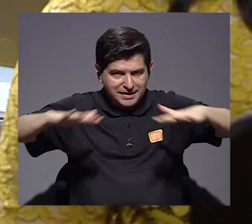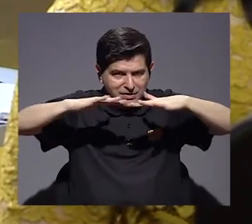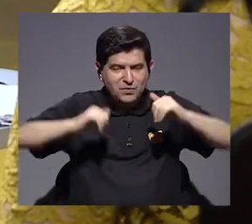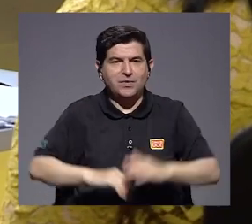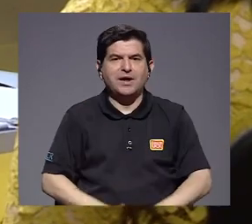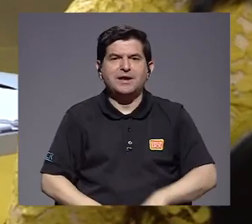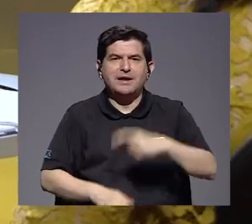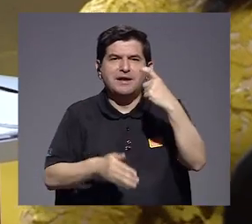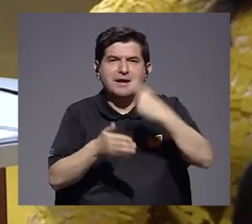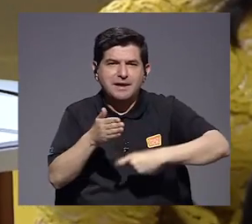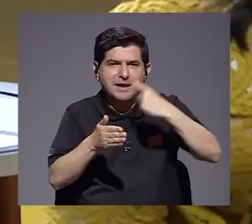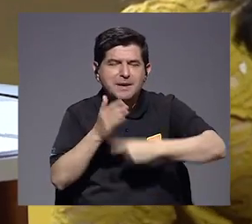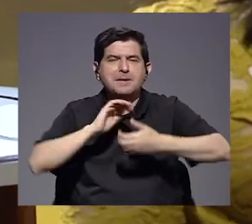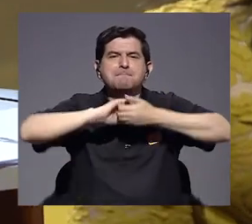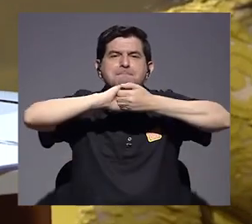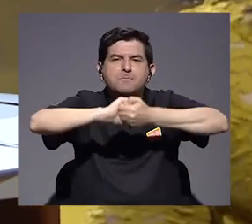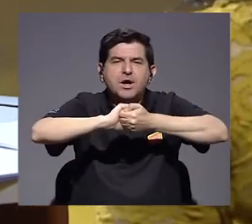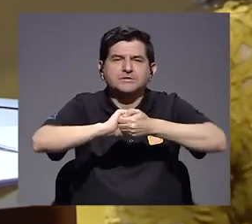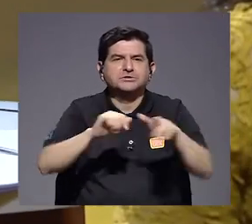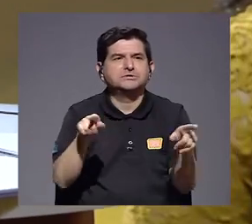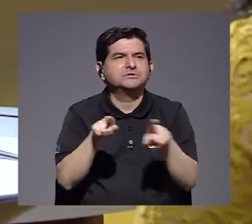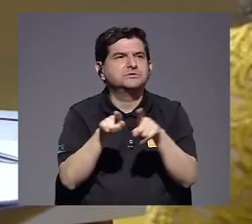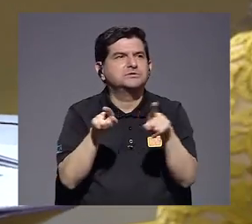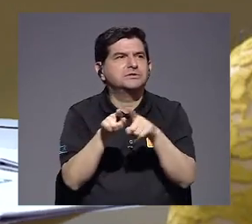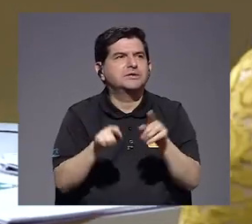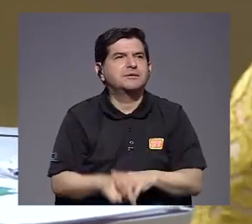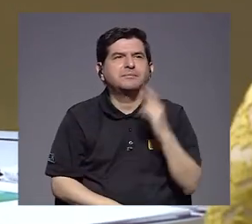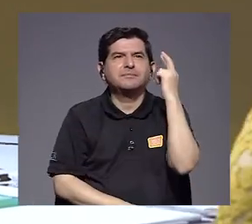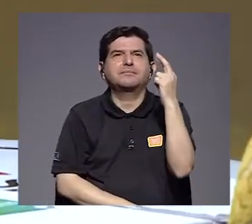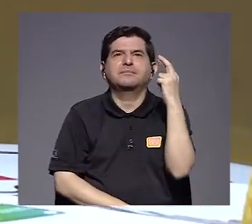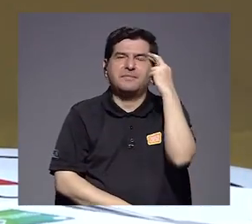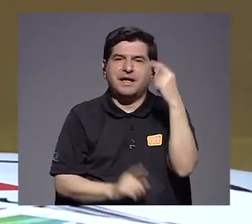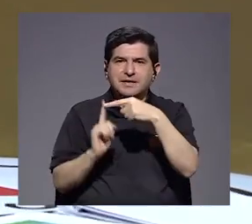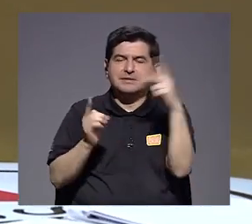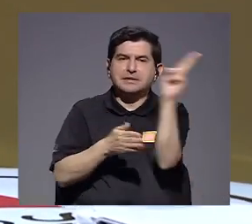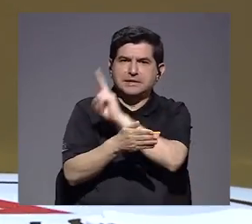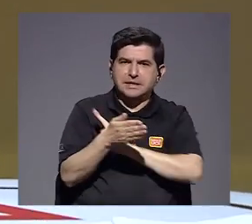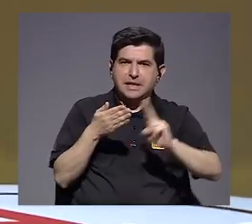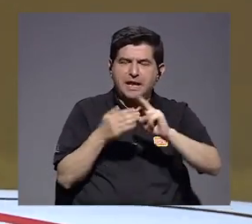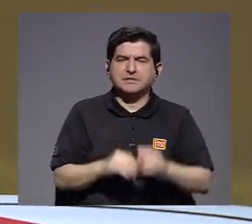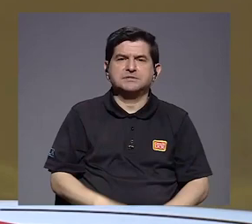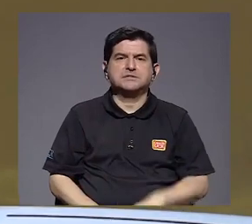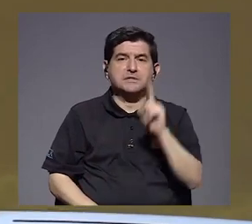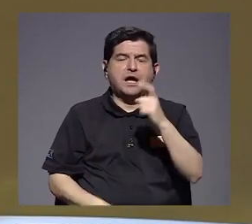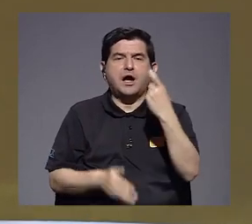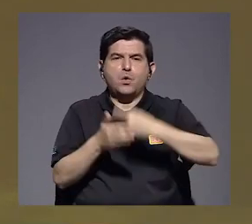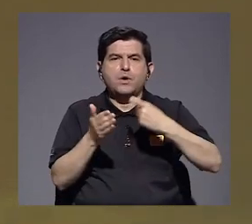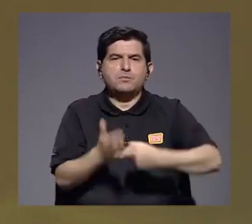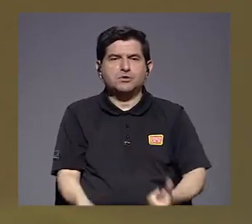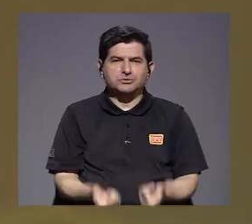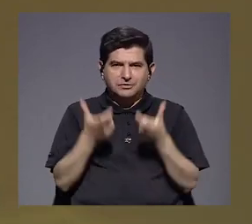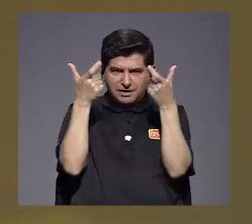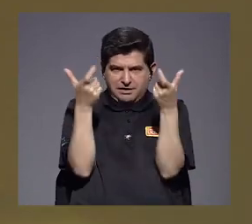El impuesto solidario también ha sido reflexionado desde la academia hacia un impuesto a la riqueza.